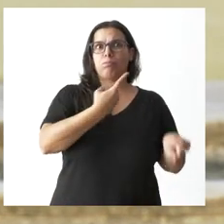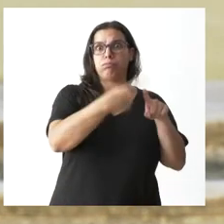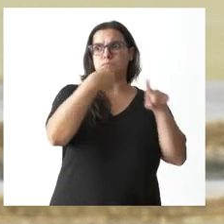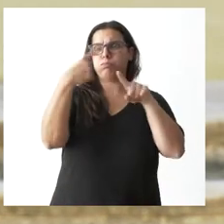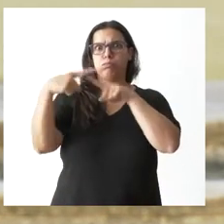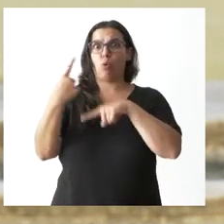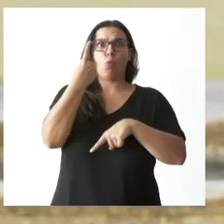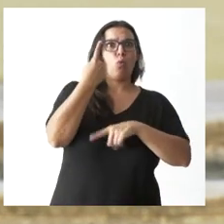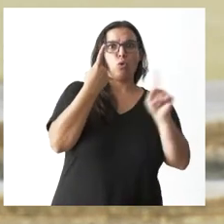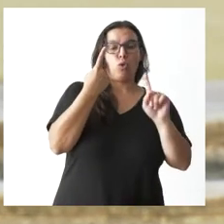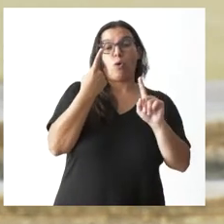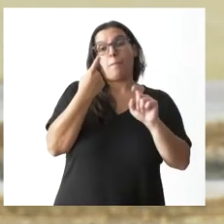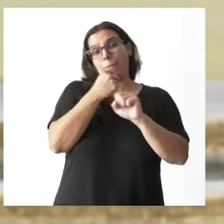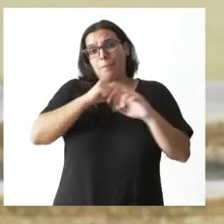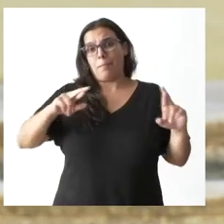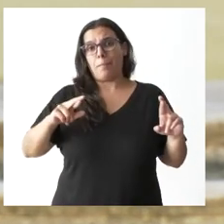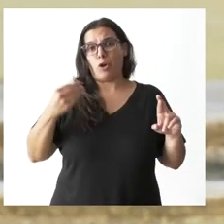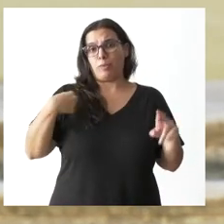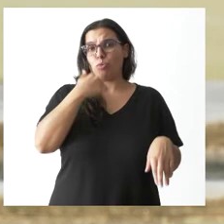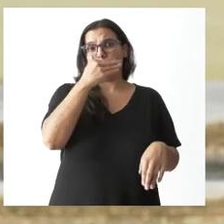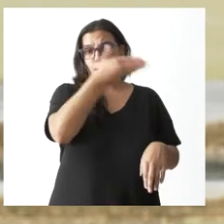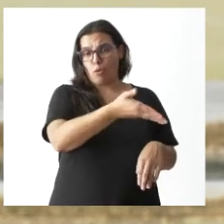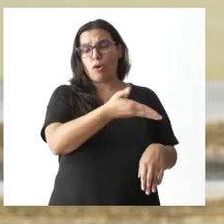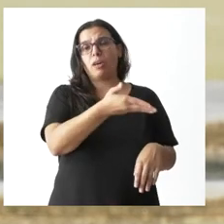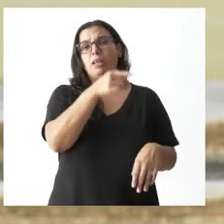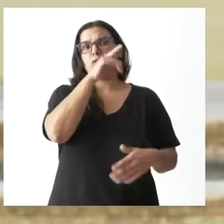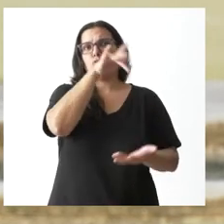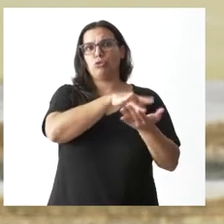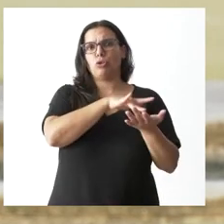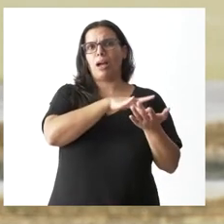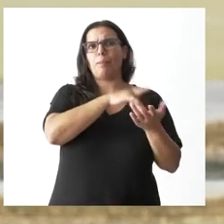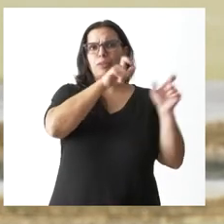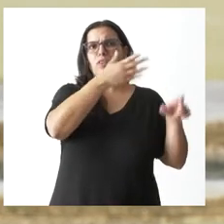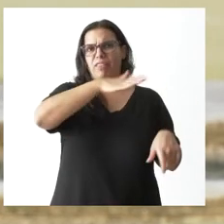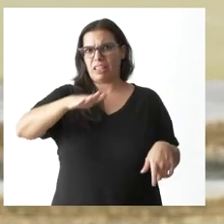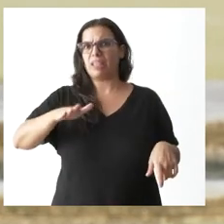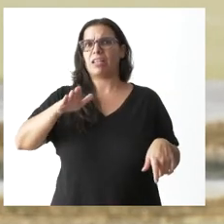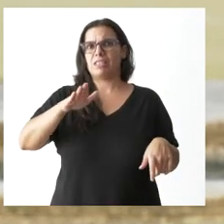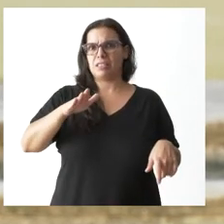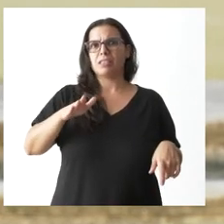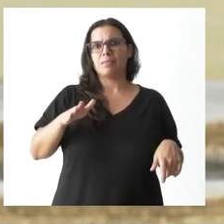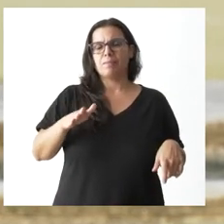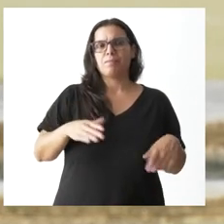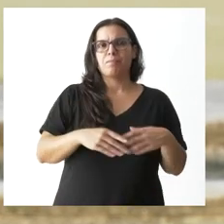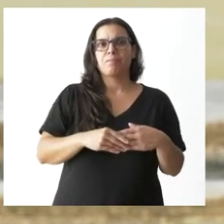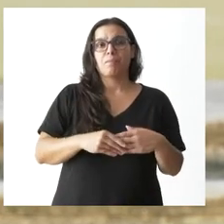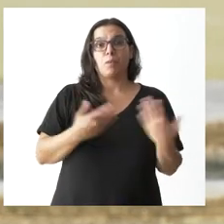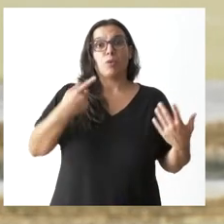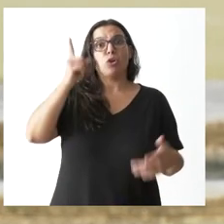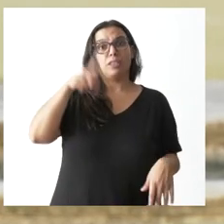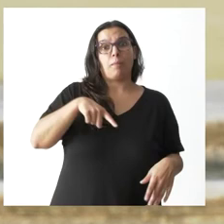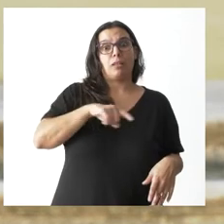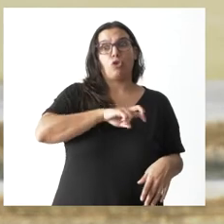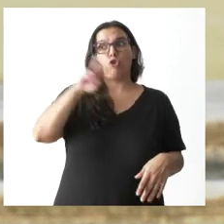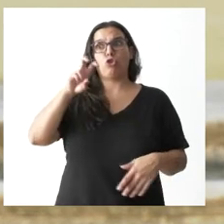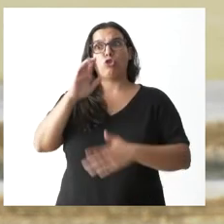el más dramático fue el de Zamora donde hubo fallecidos pero también hubo incendios